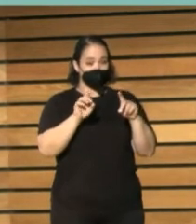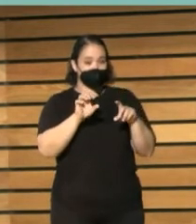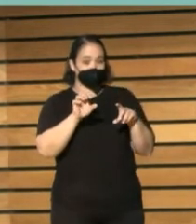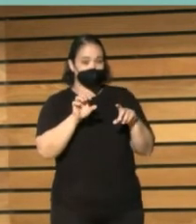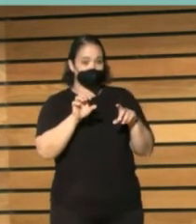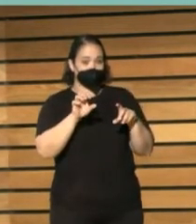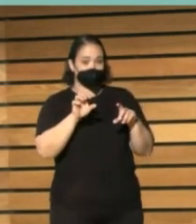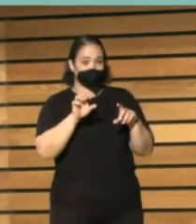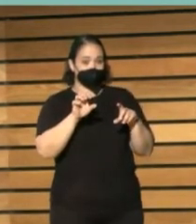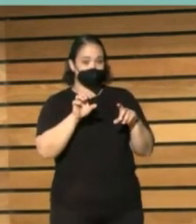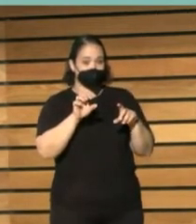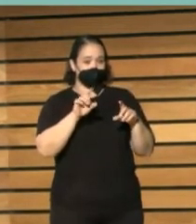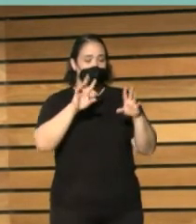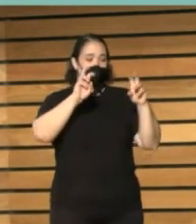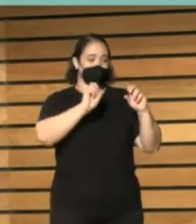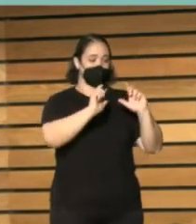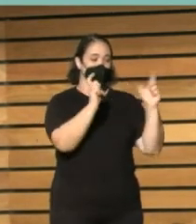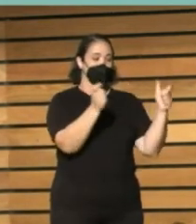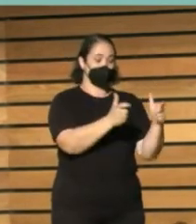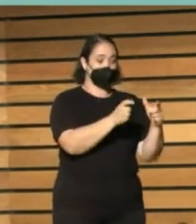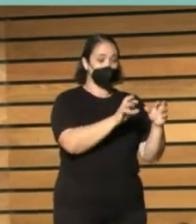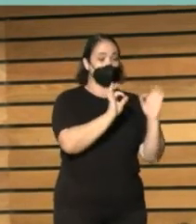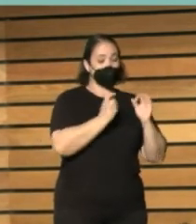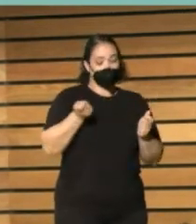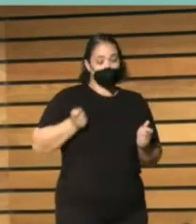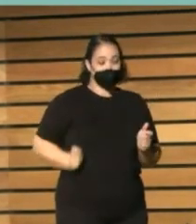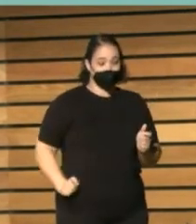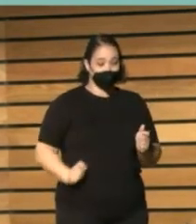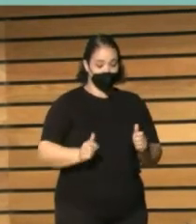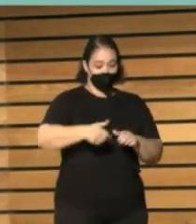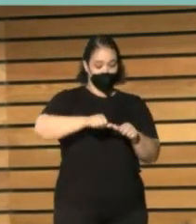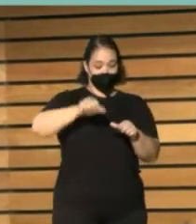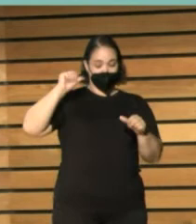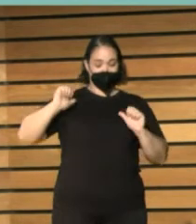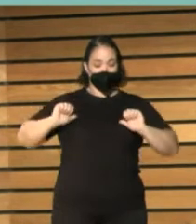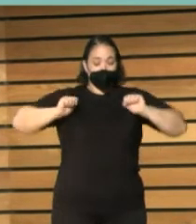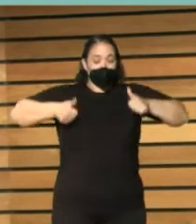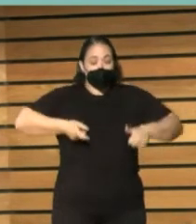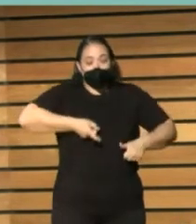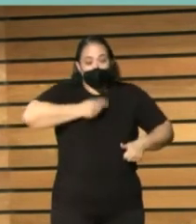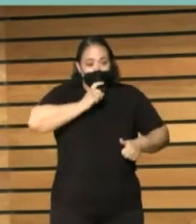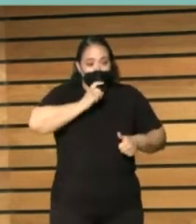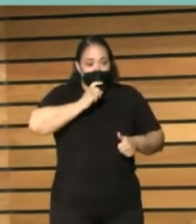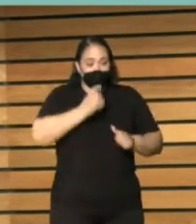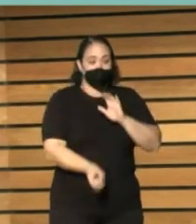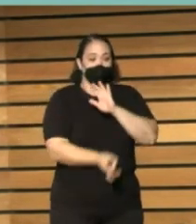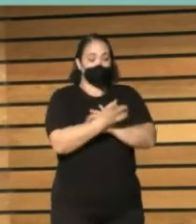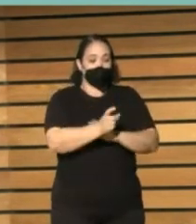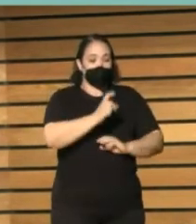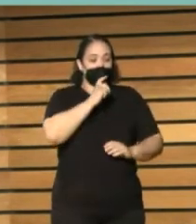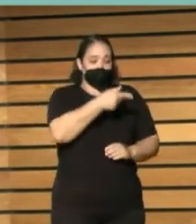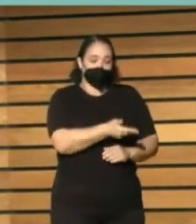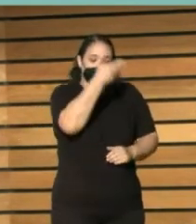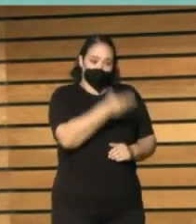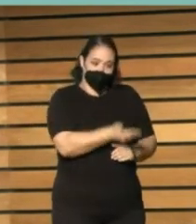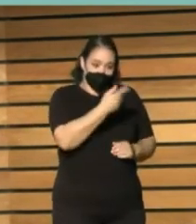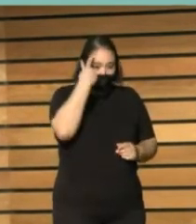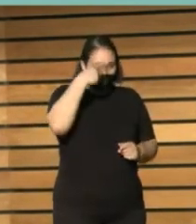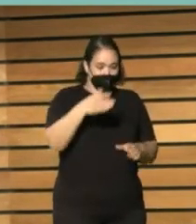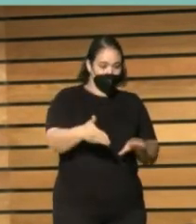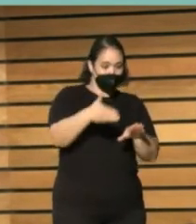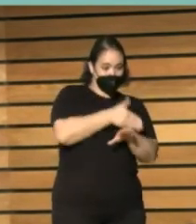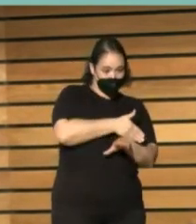empezaron unos módulos profesionales que tal como empezaron desaparecieron y son pieza fundamental para